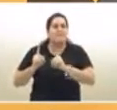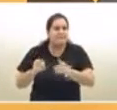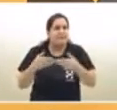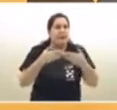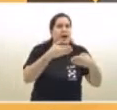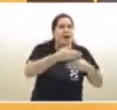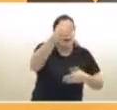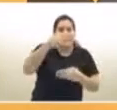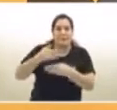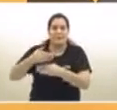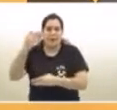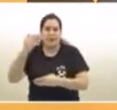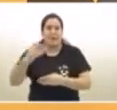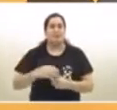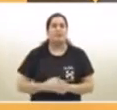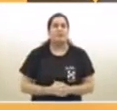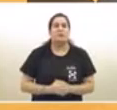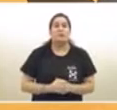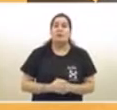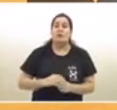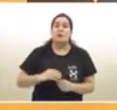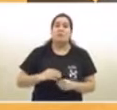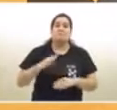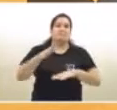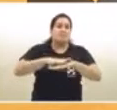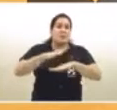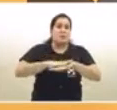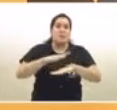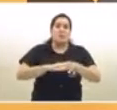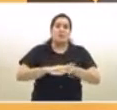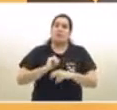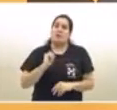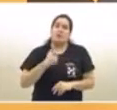locales va a ser responsable de cumplir y hacer cumplir con estas pautas.